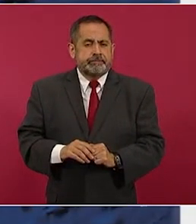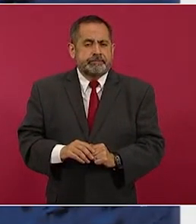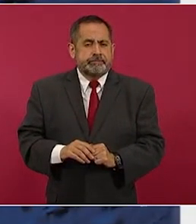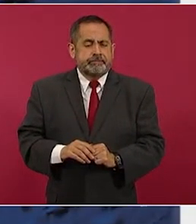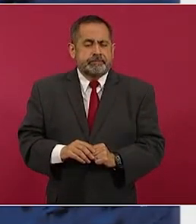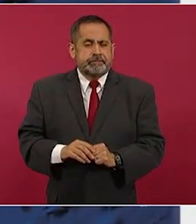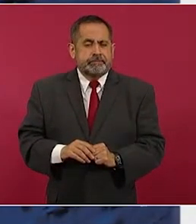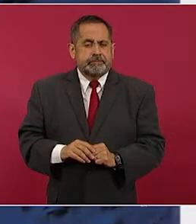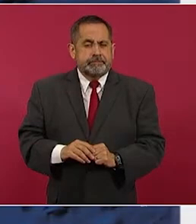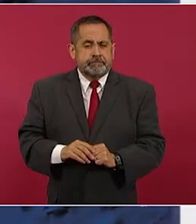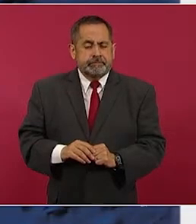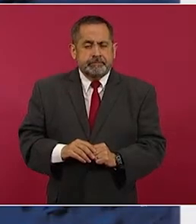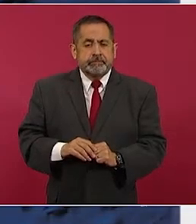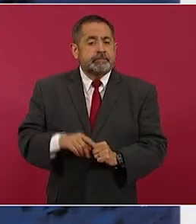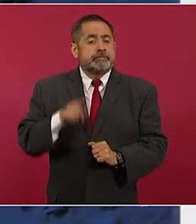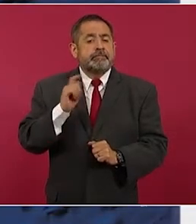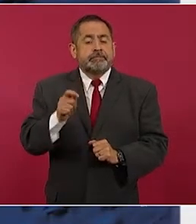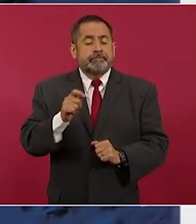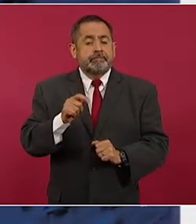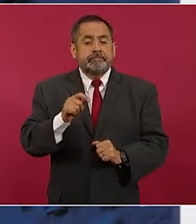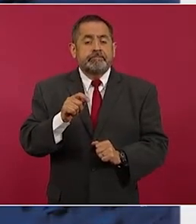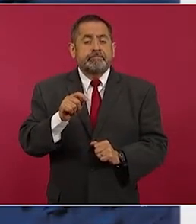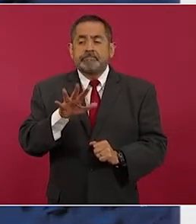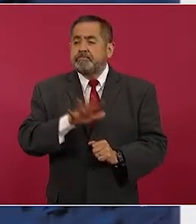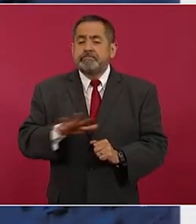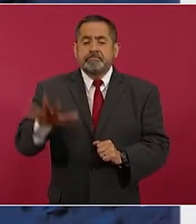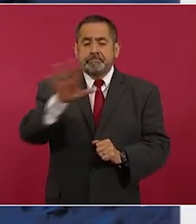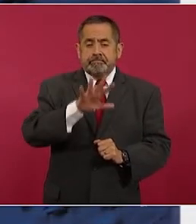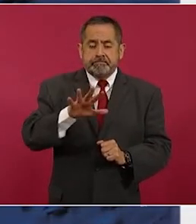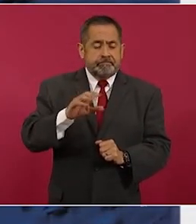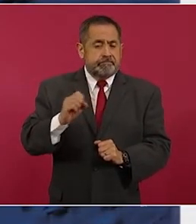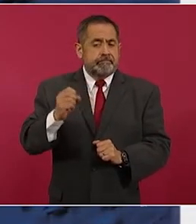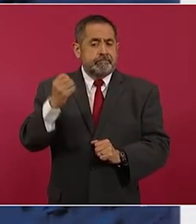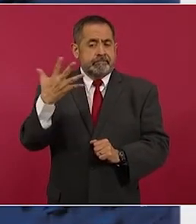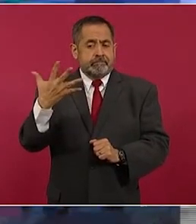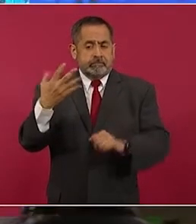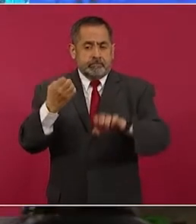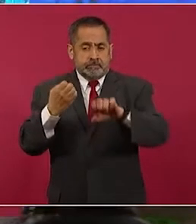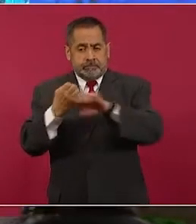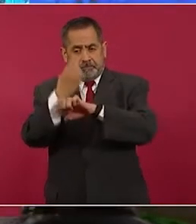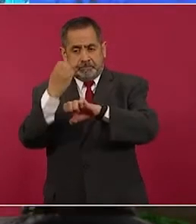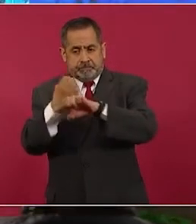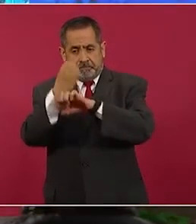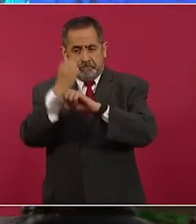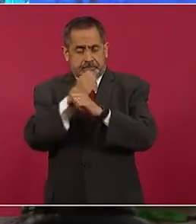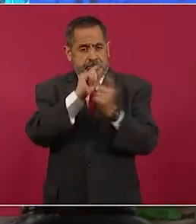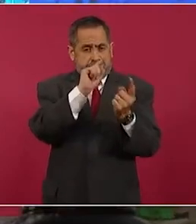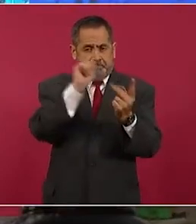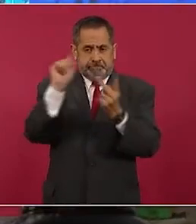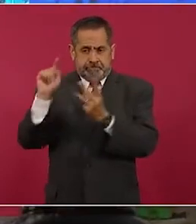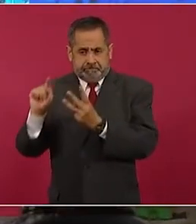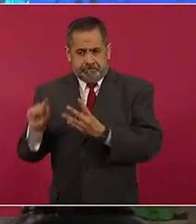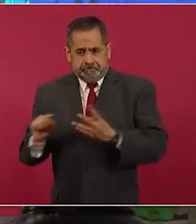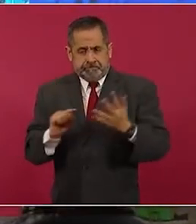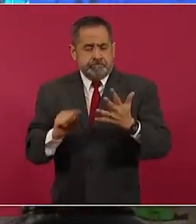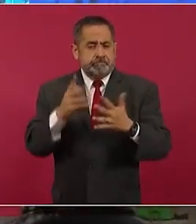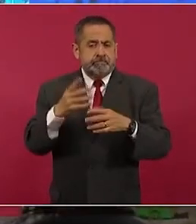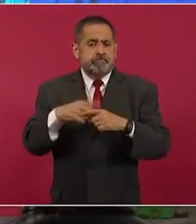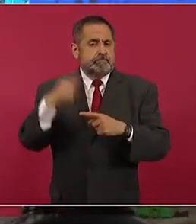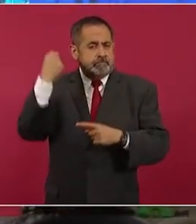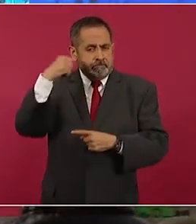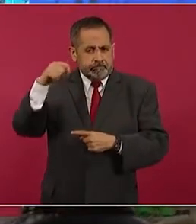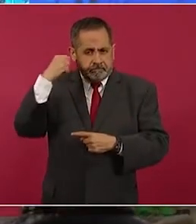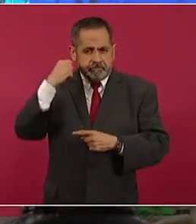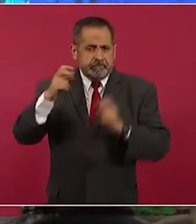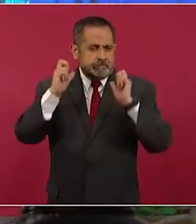y comprende a cinco estados, es Tabasco,